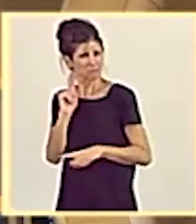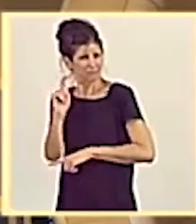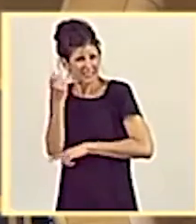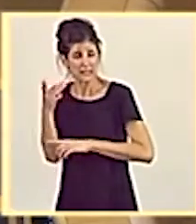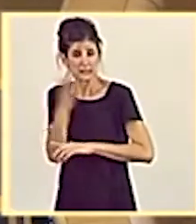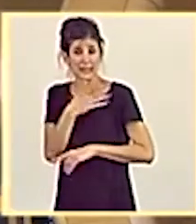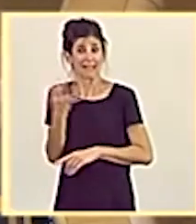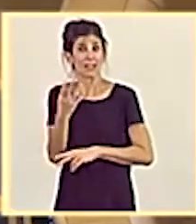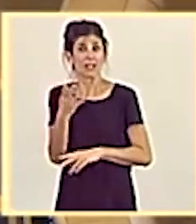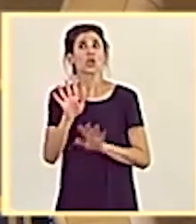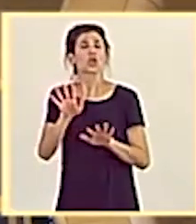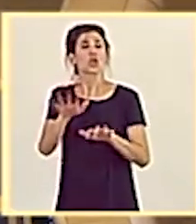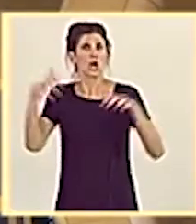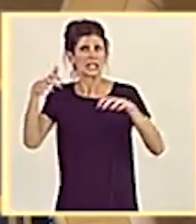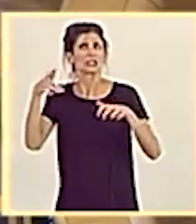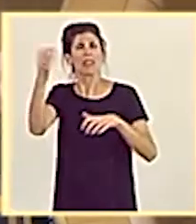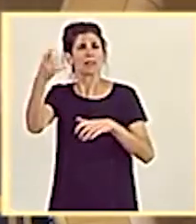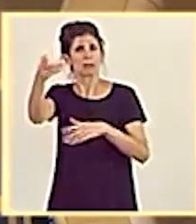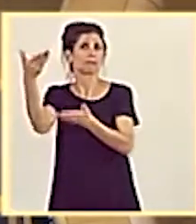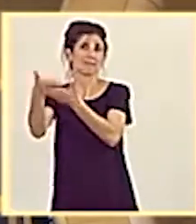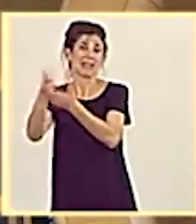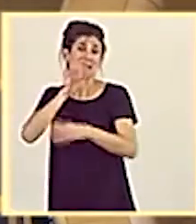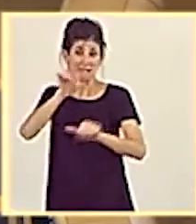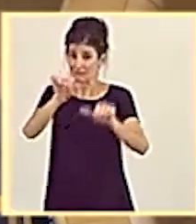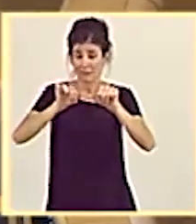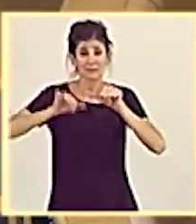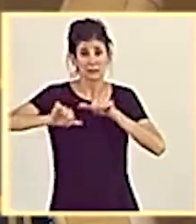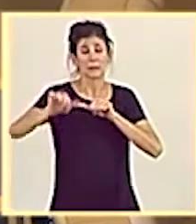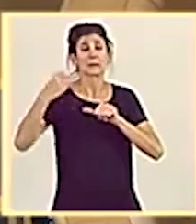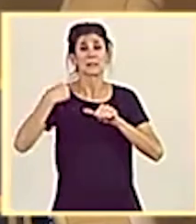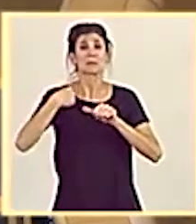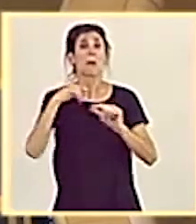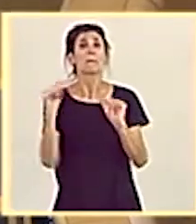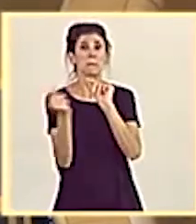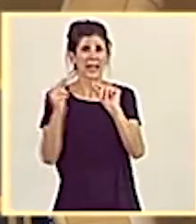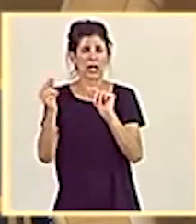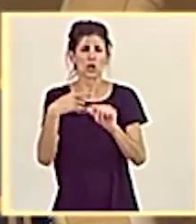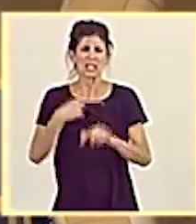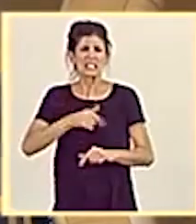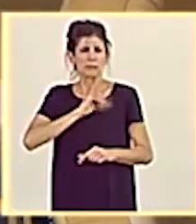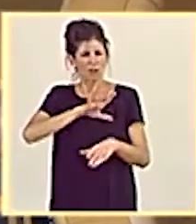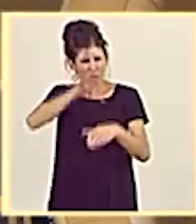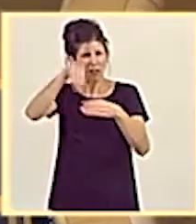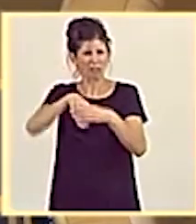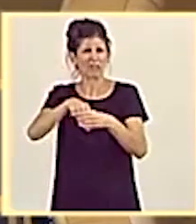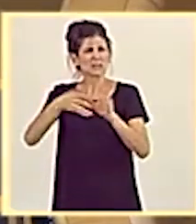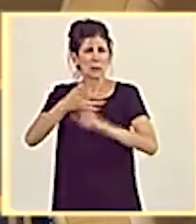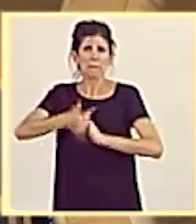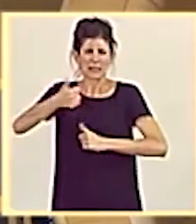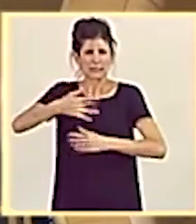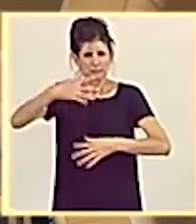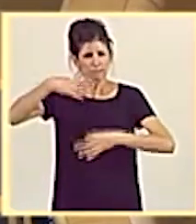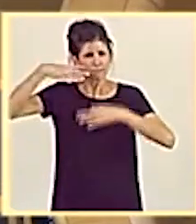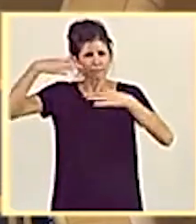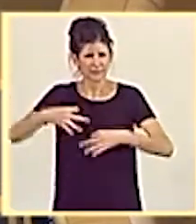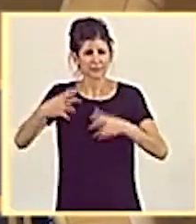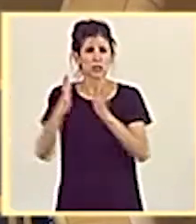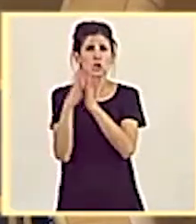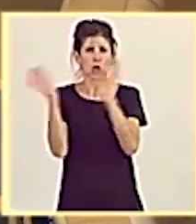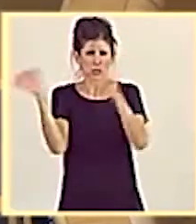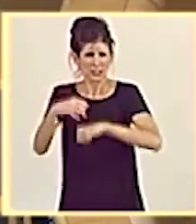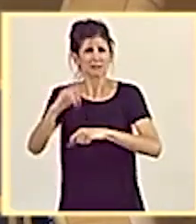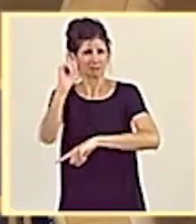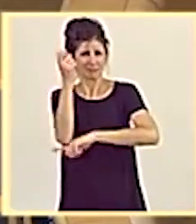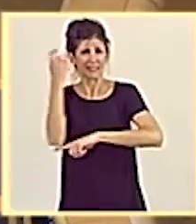Diputados próximamente, en las próximas semanas, en el Pleno, y que yo espero que refleje incluso con más rotundidad el consenso que ha sido